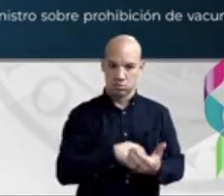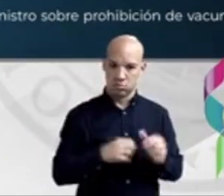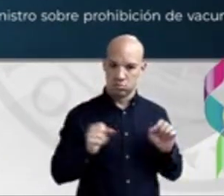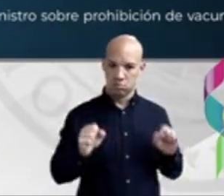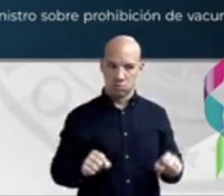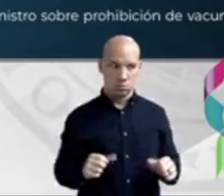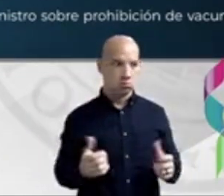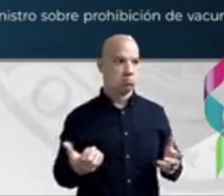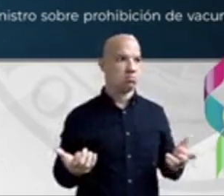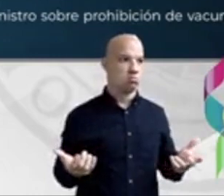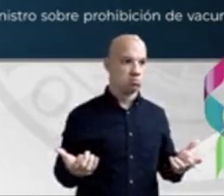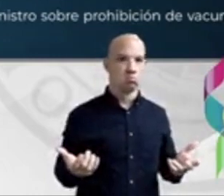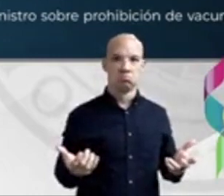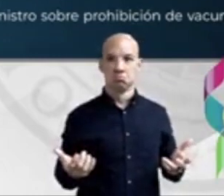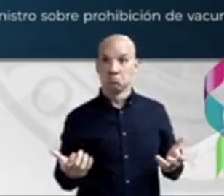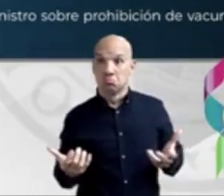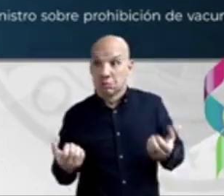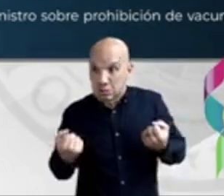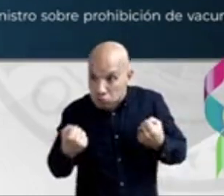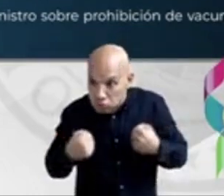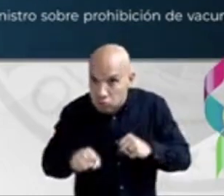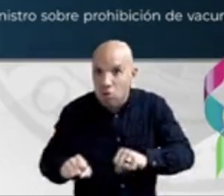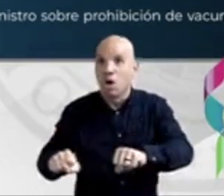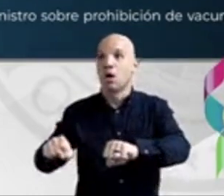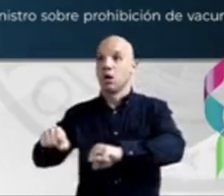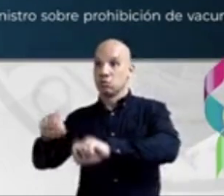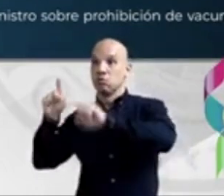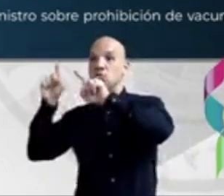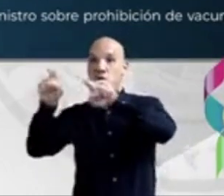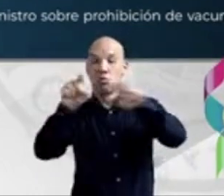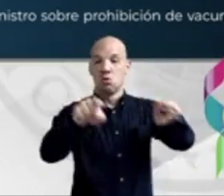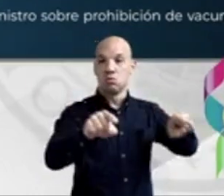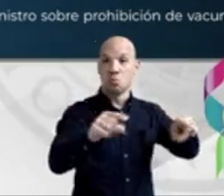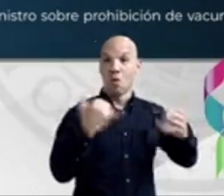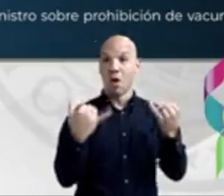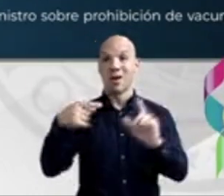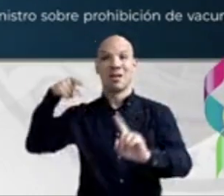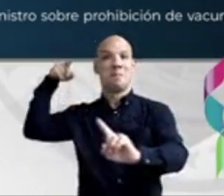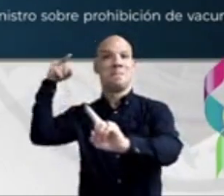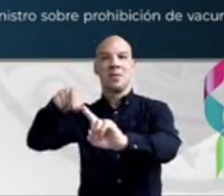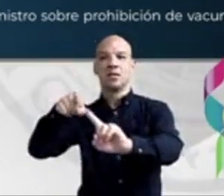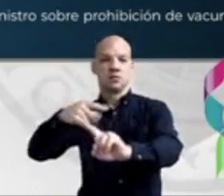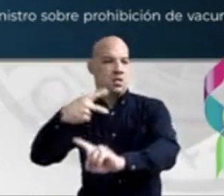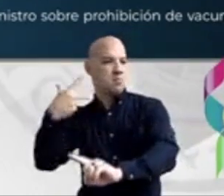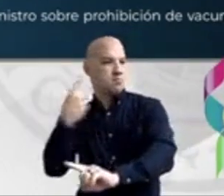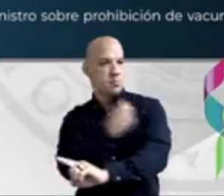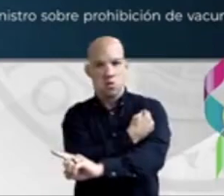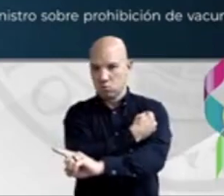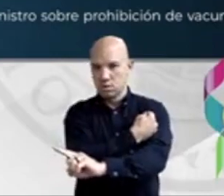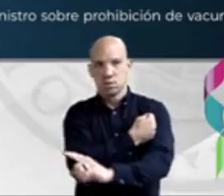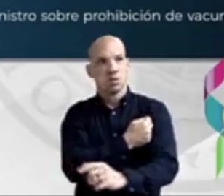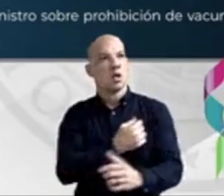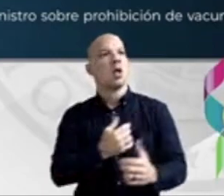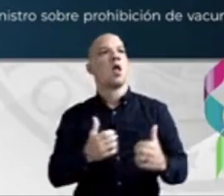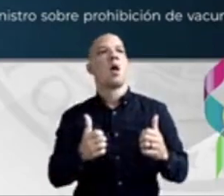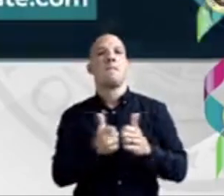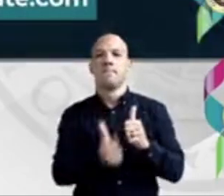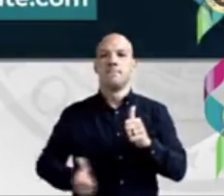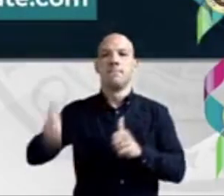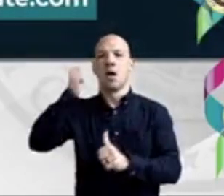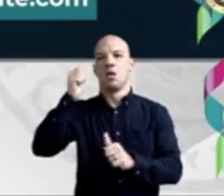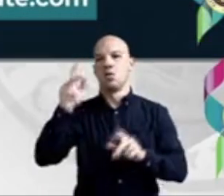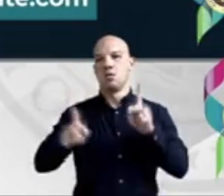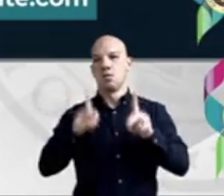presentar mayor interés, porque realmente nuestro norte ahora mismo es vacunar a toda la mayor cantidad posible de